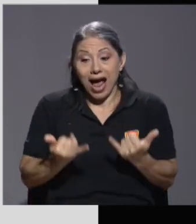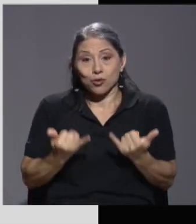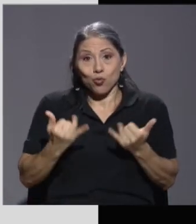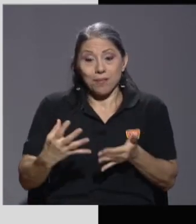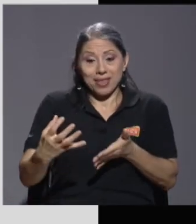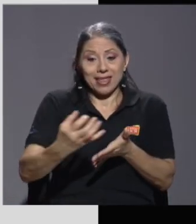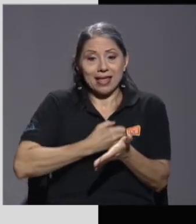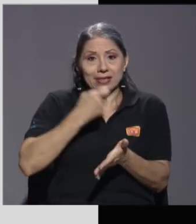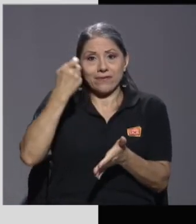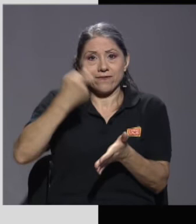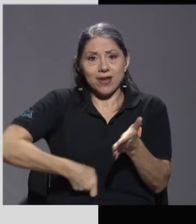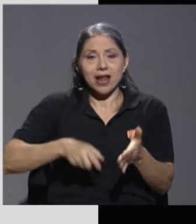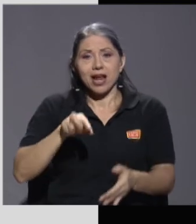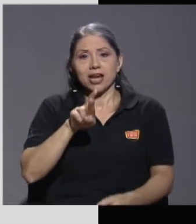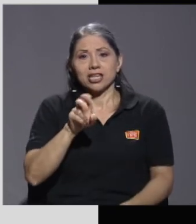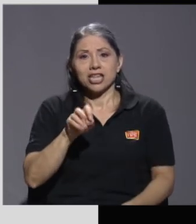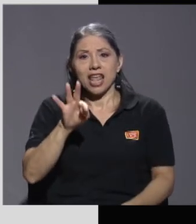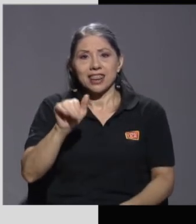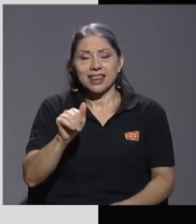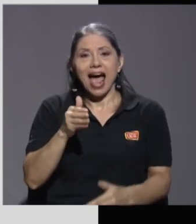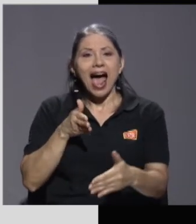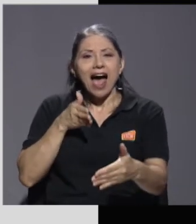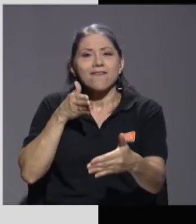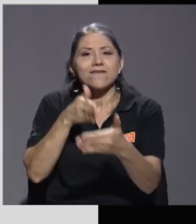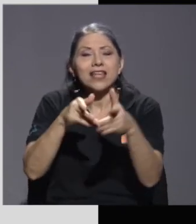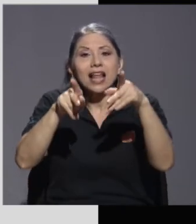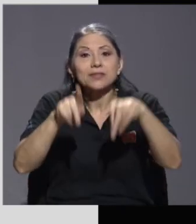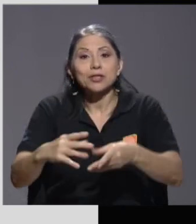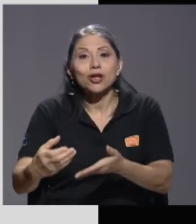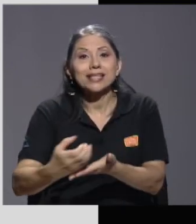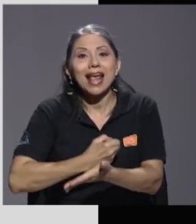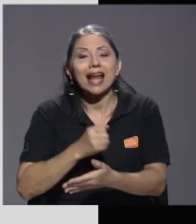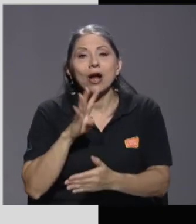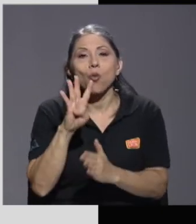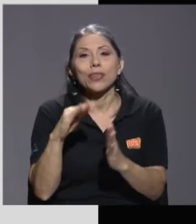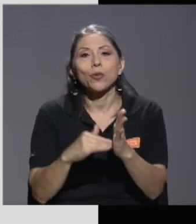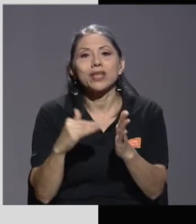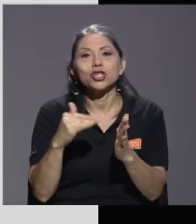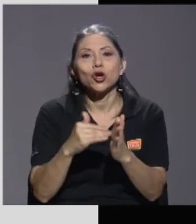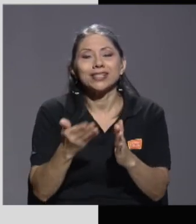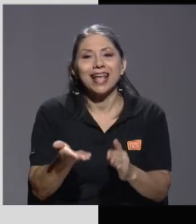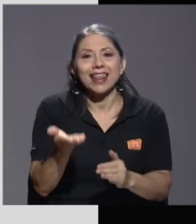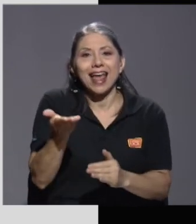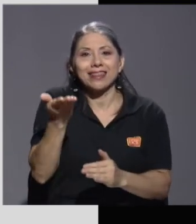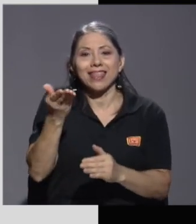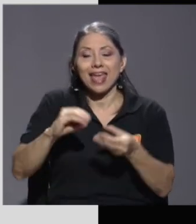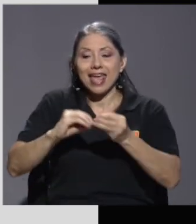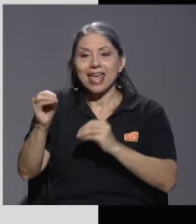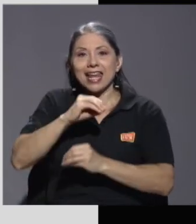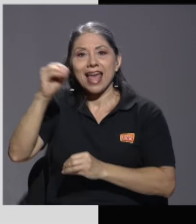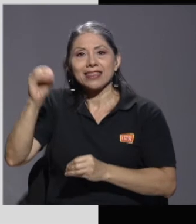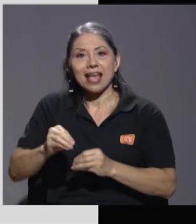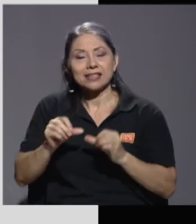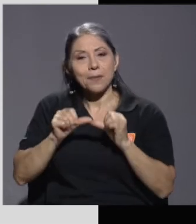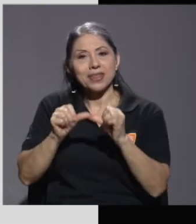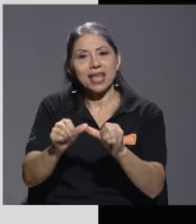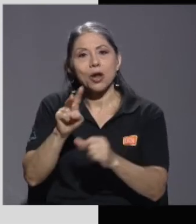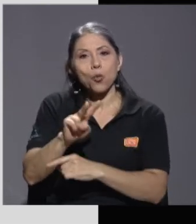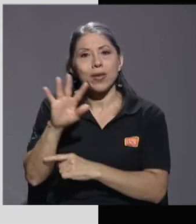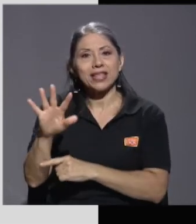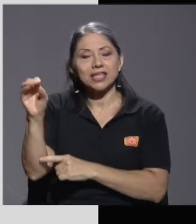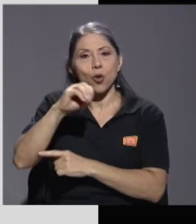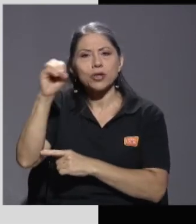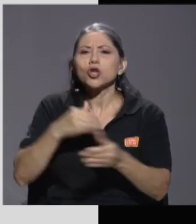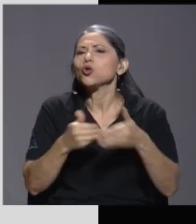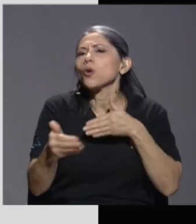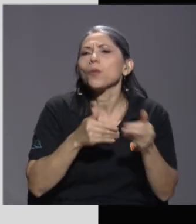renta afectan a las personas de 4 millones en adelante y la tasa se mantiene en un 25%, independientemente de que